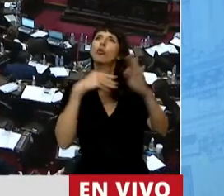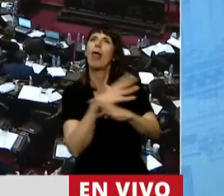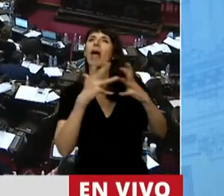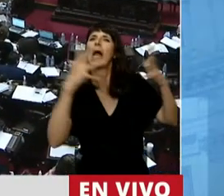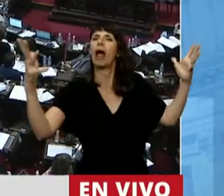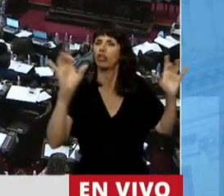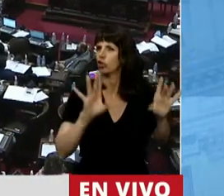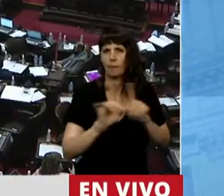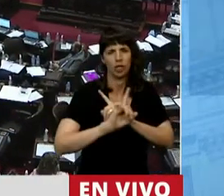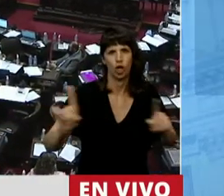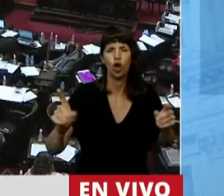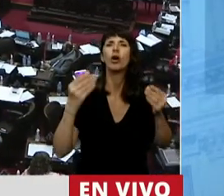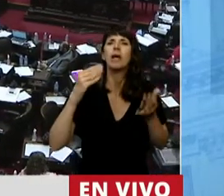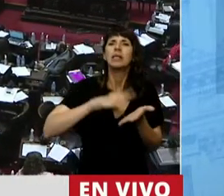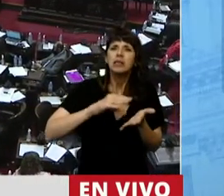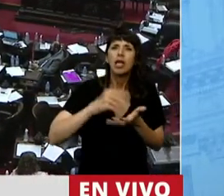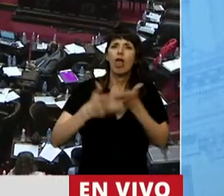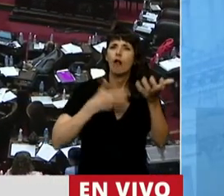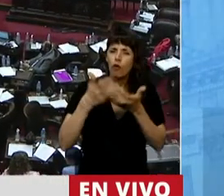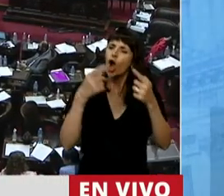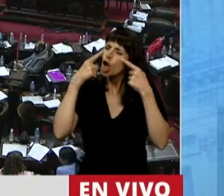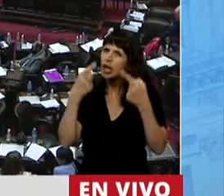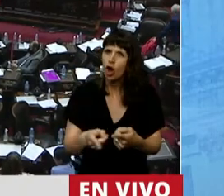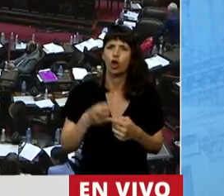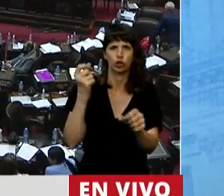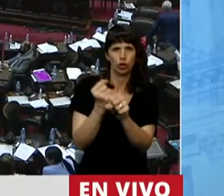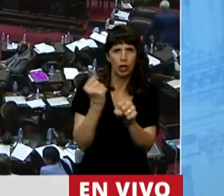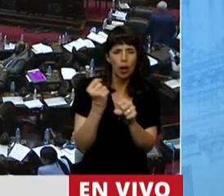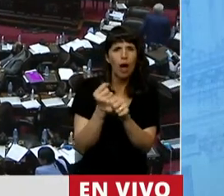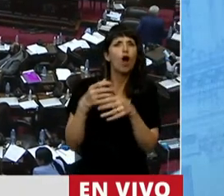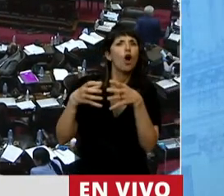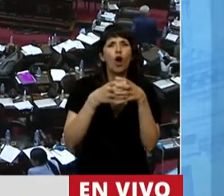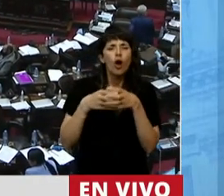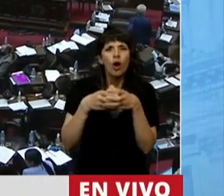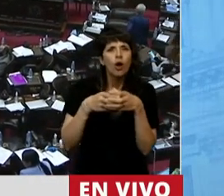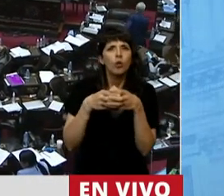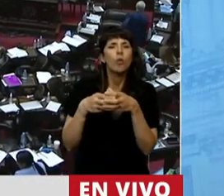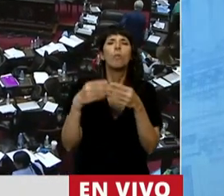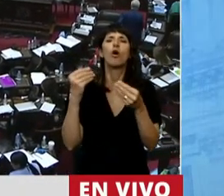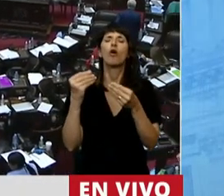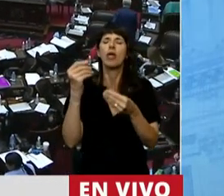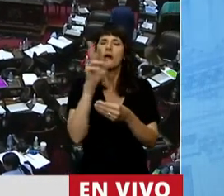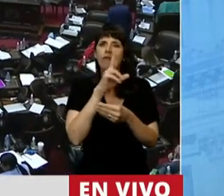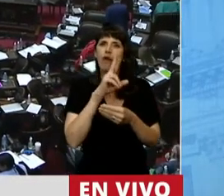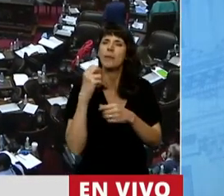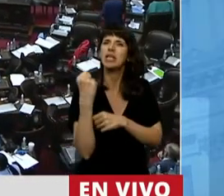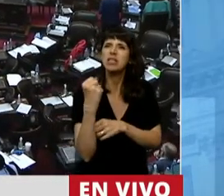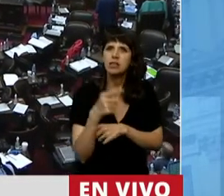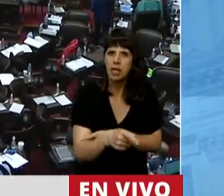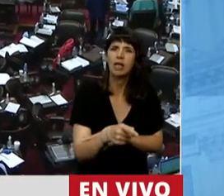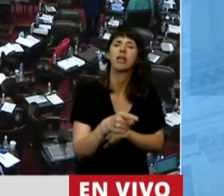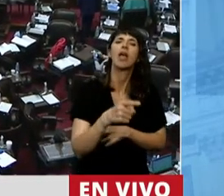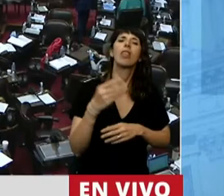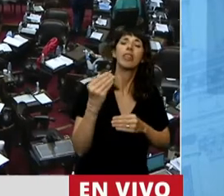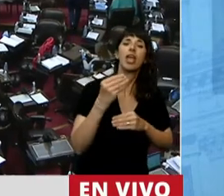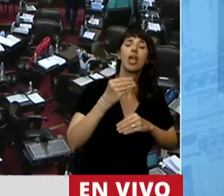En Tierra del Fuego reconozco la tarea de las compañeras de la colectiva feminista de Río Grande, de Ushuaia, de esas profesionales de